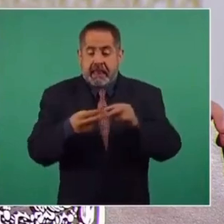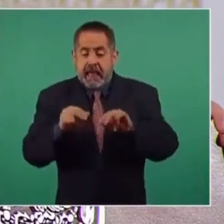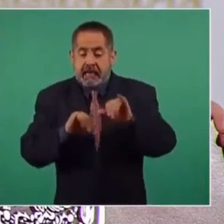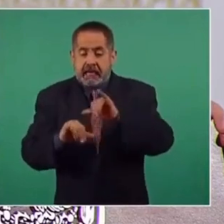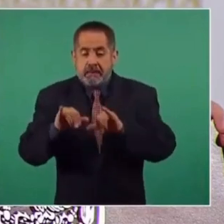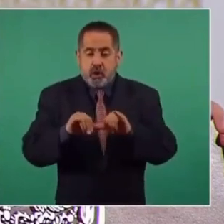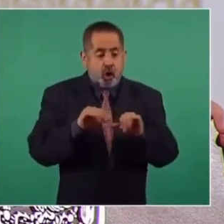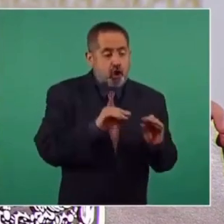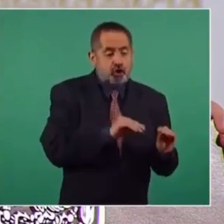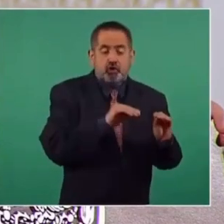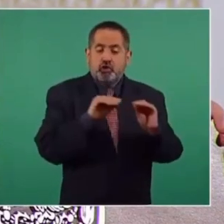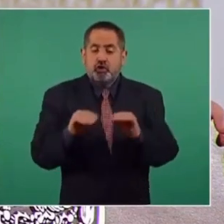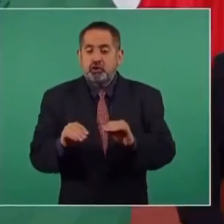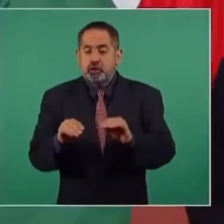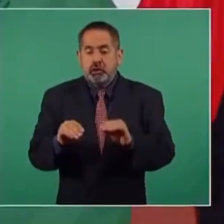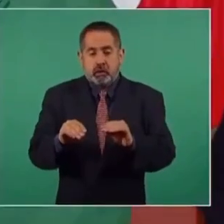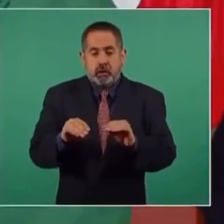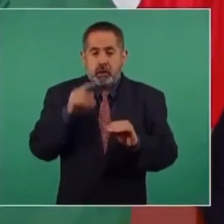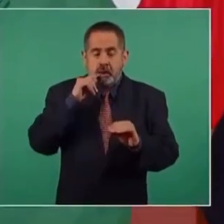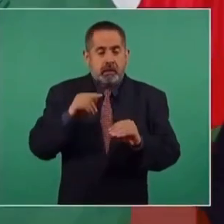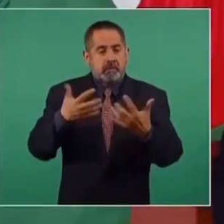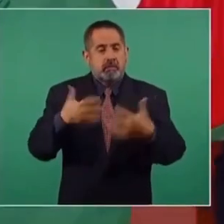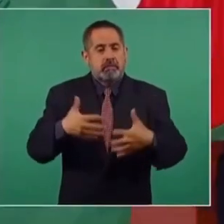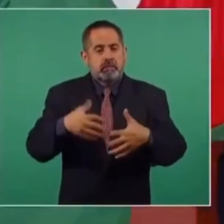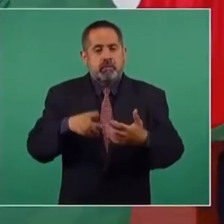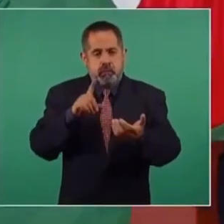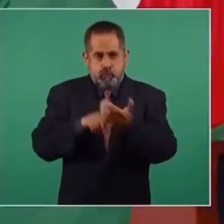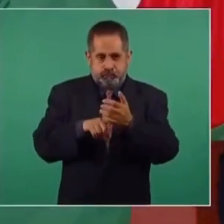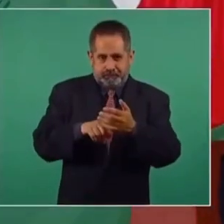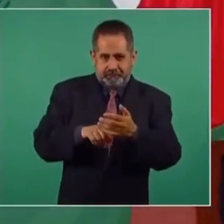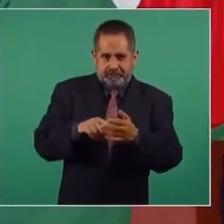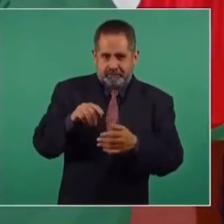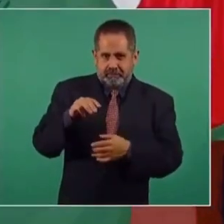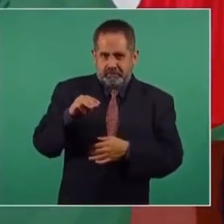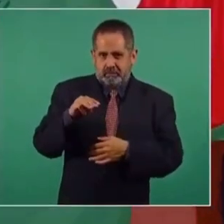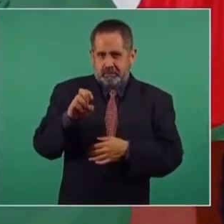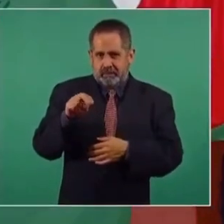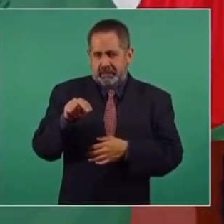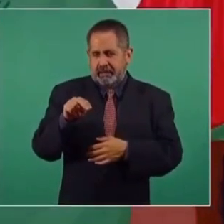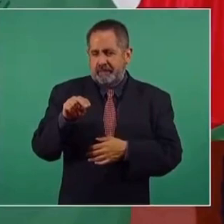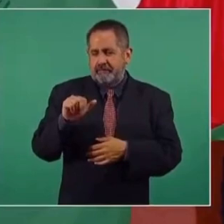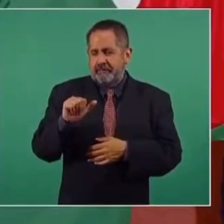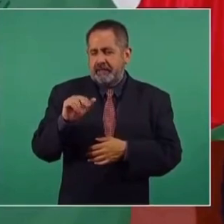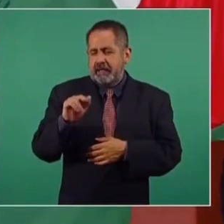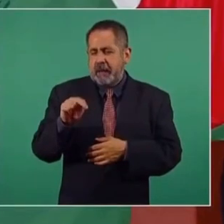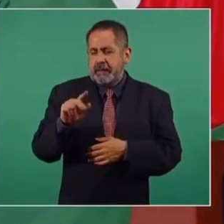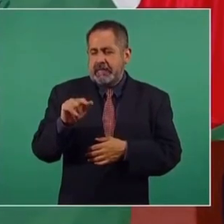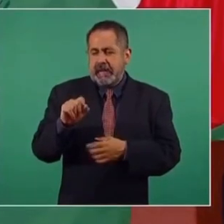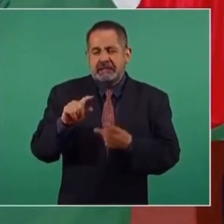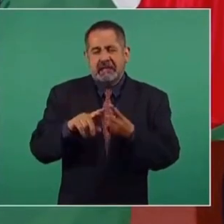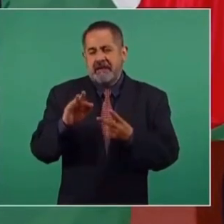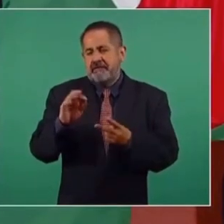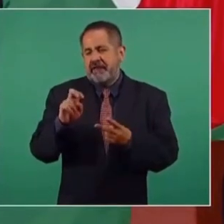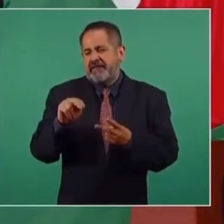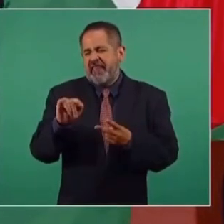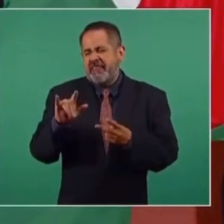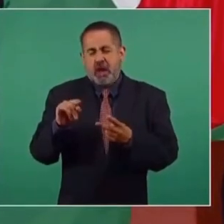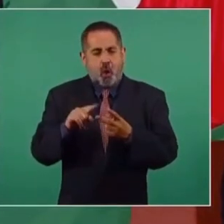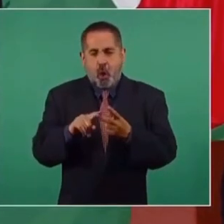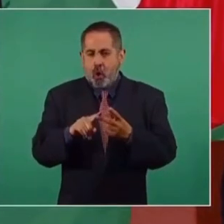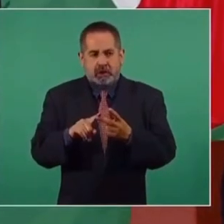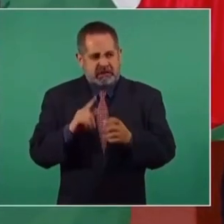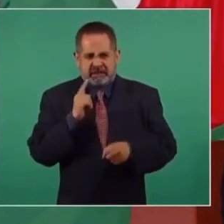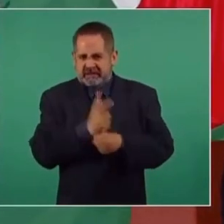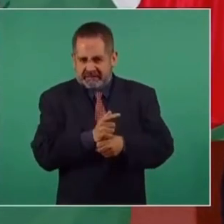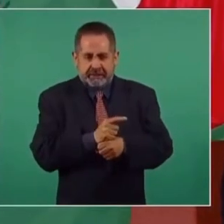producción de las metanfetaminas y el fentanilo. Estamos trabajando en